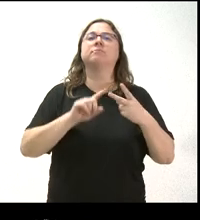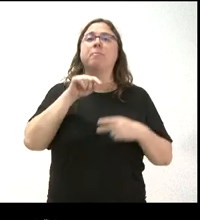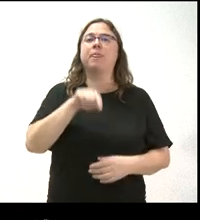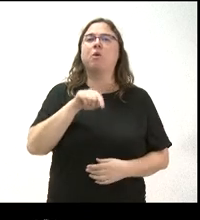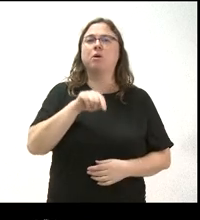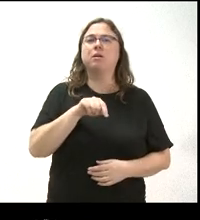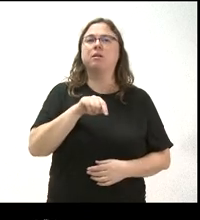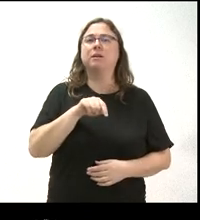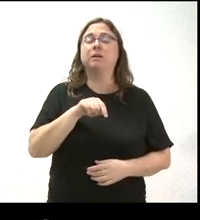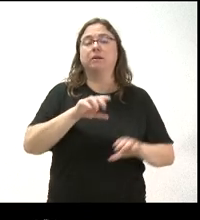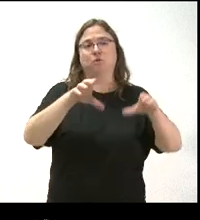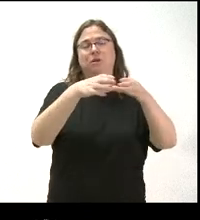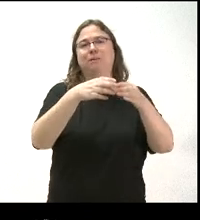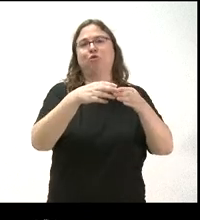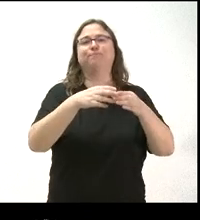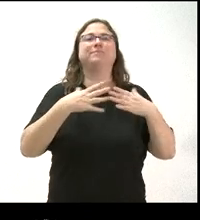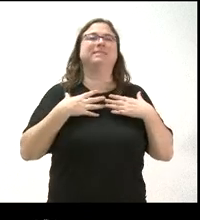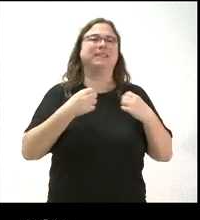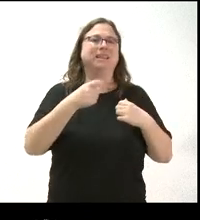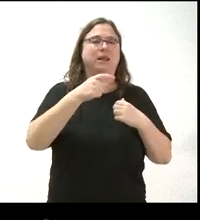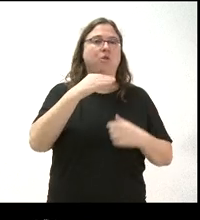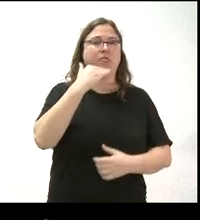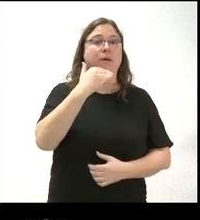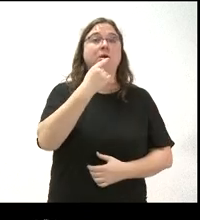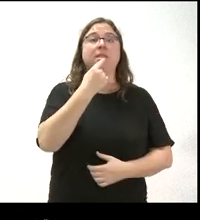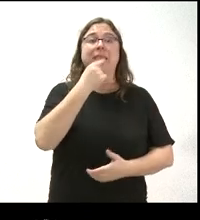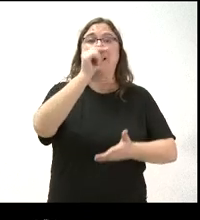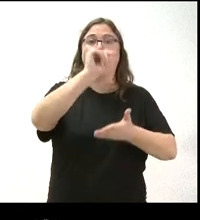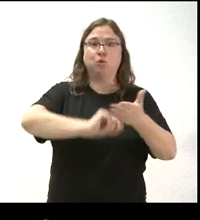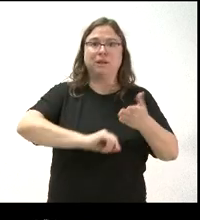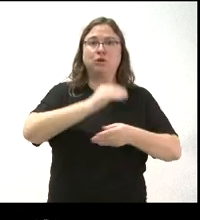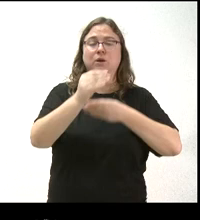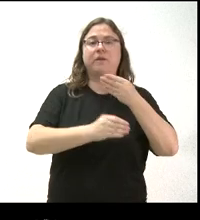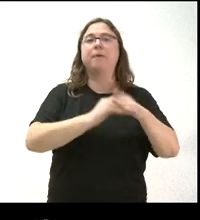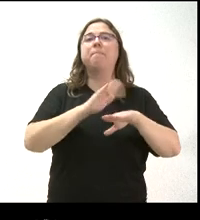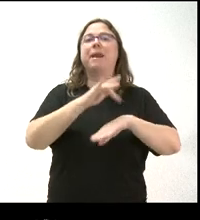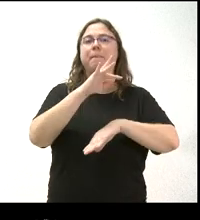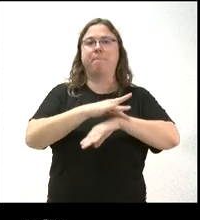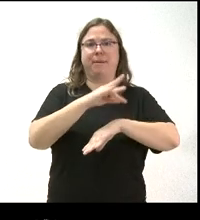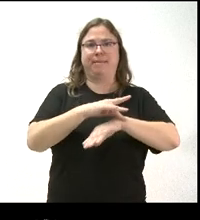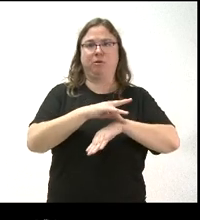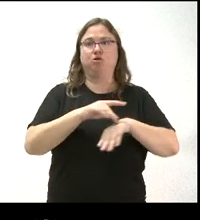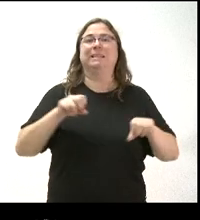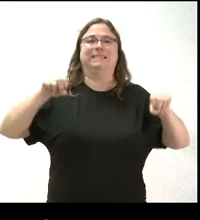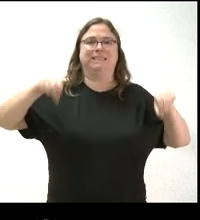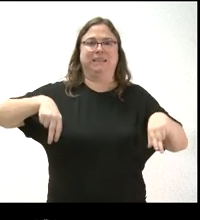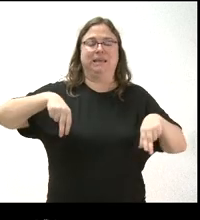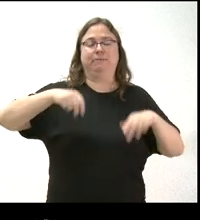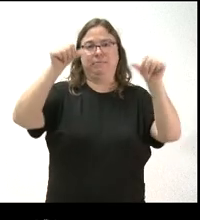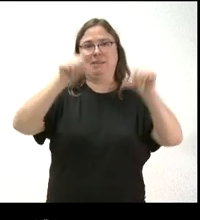un colectivo sanitario de Zamora ha planteado que el contrato que se le está haciendo a los médicos sin el MIR